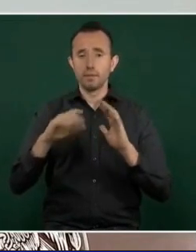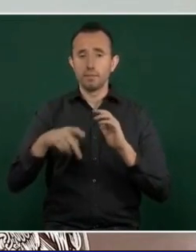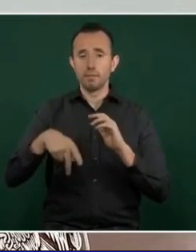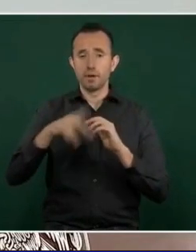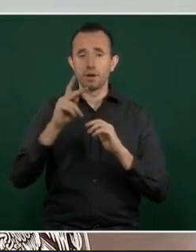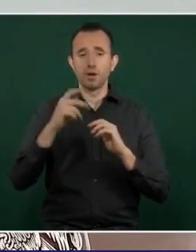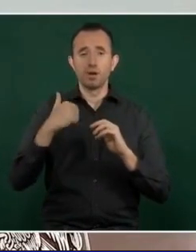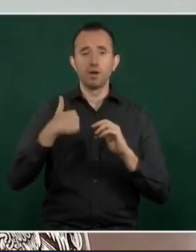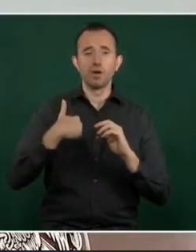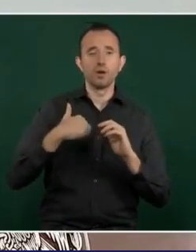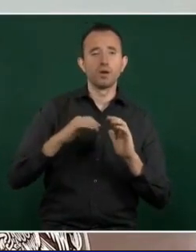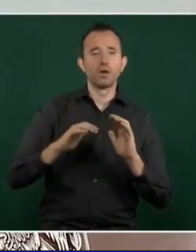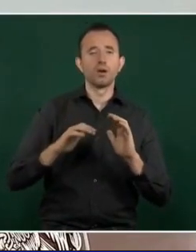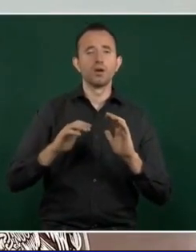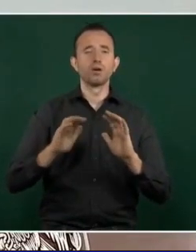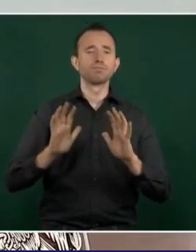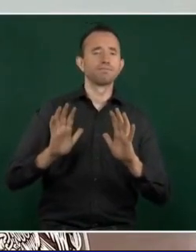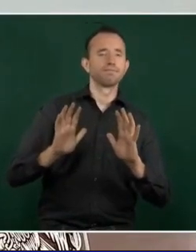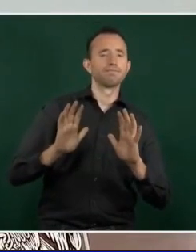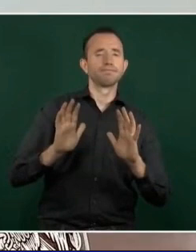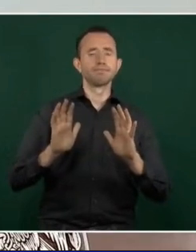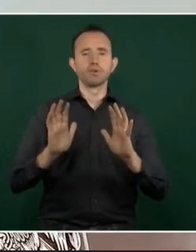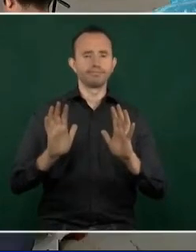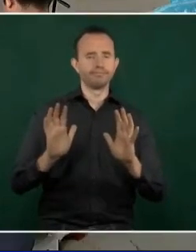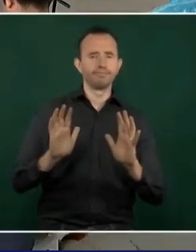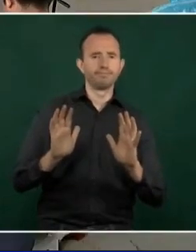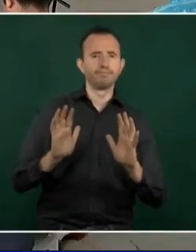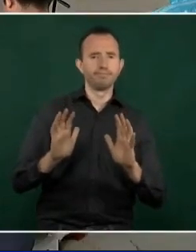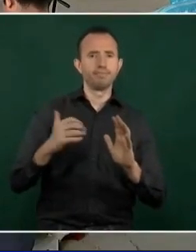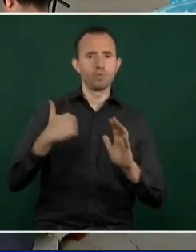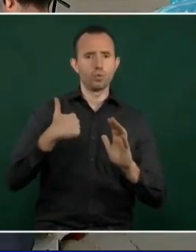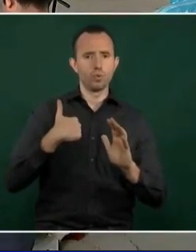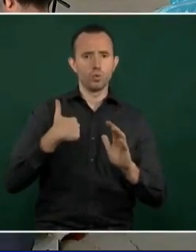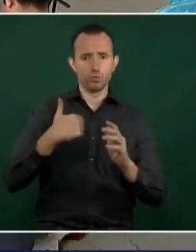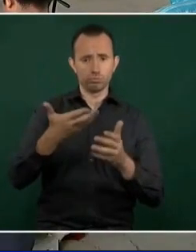a mí me presentaron primero el informe, lo leí